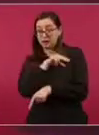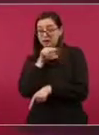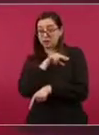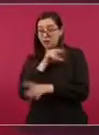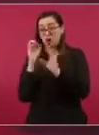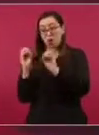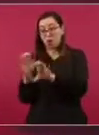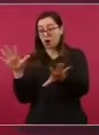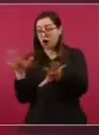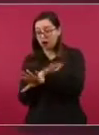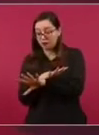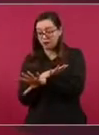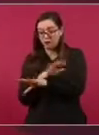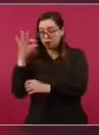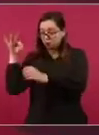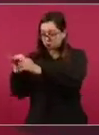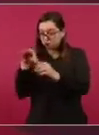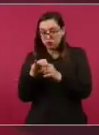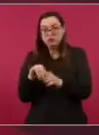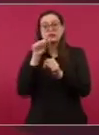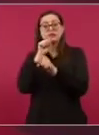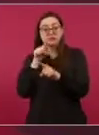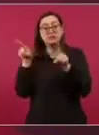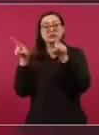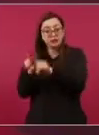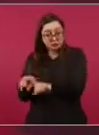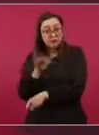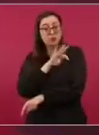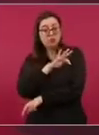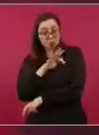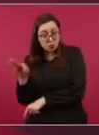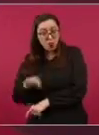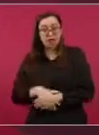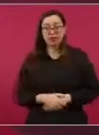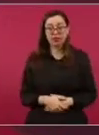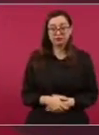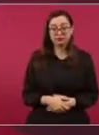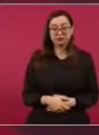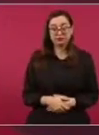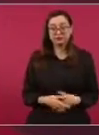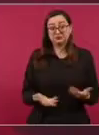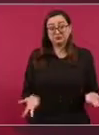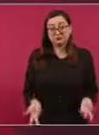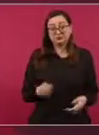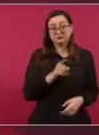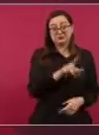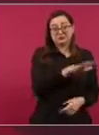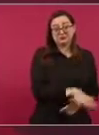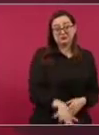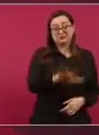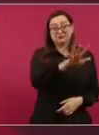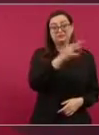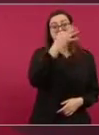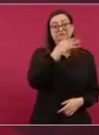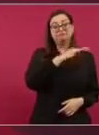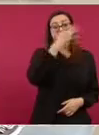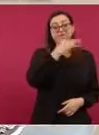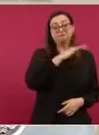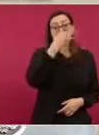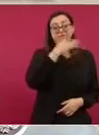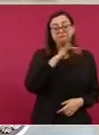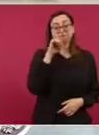Porque aunque se trate de elegir a la reina de la feria de Aguascaliente,